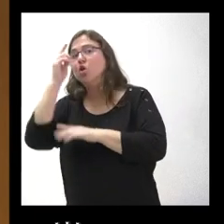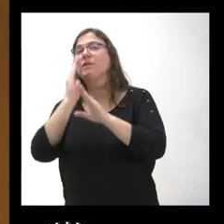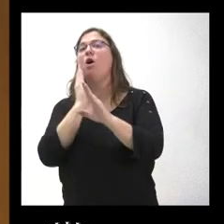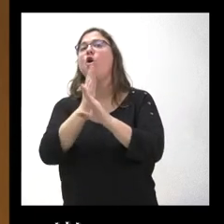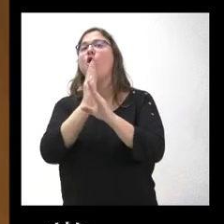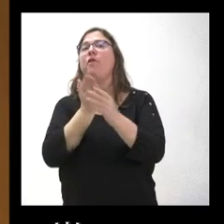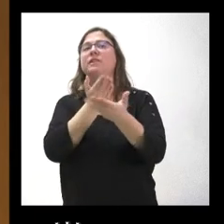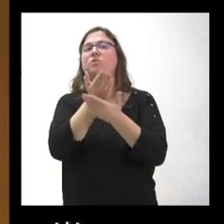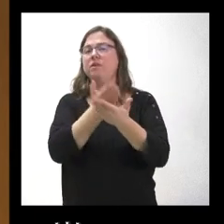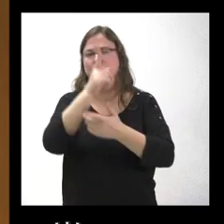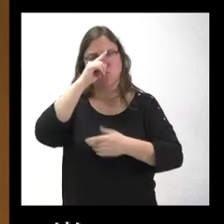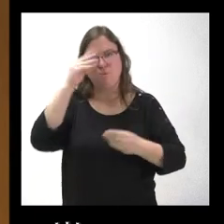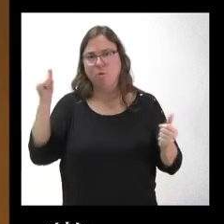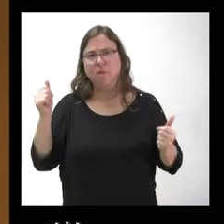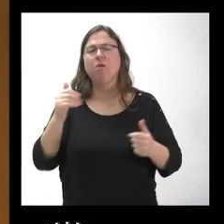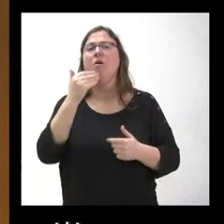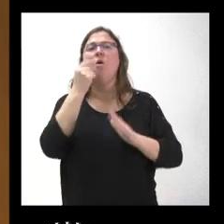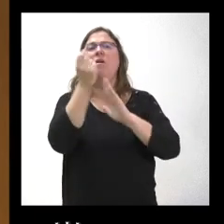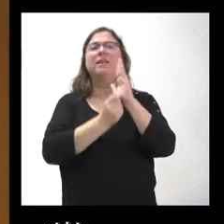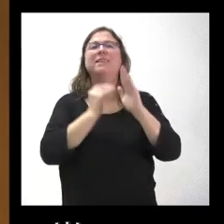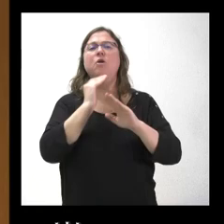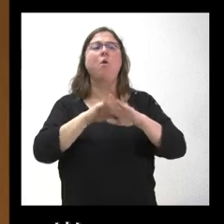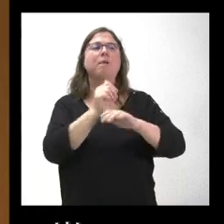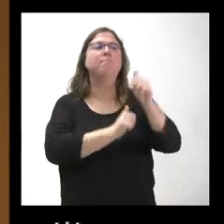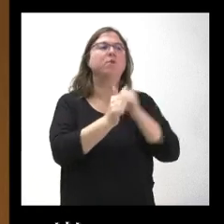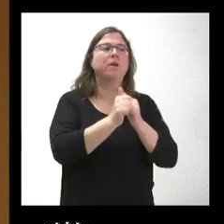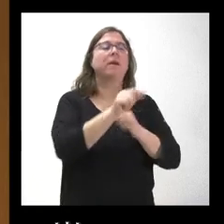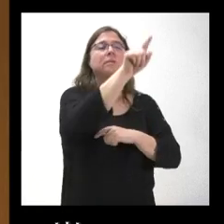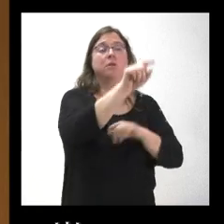solicitud, si había algún criterio por el que prevalecían.